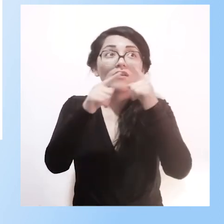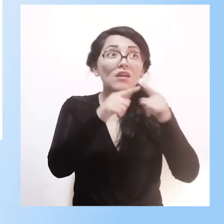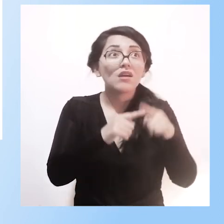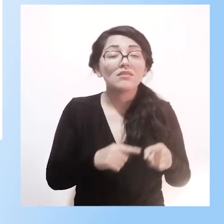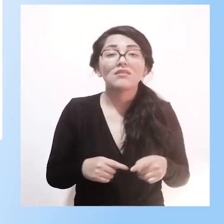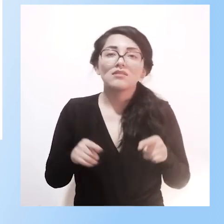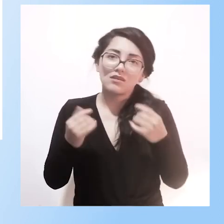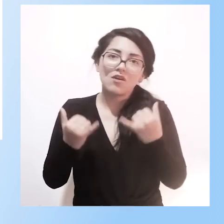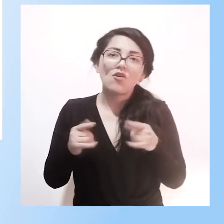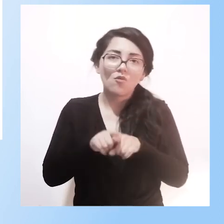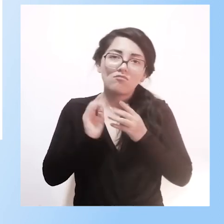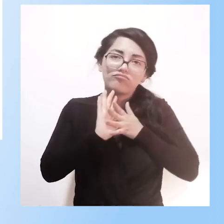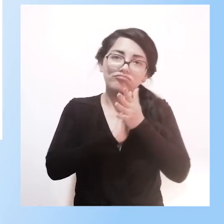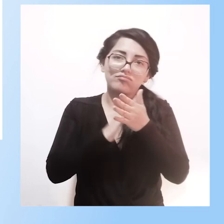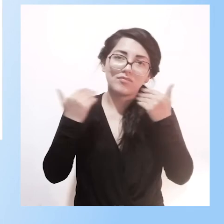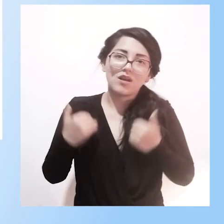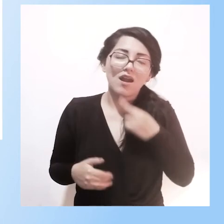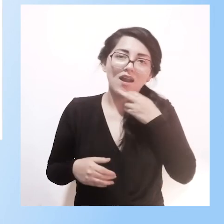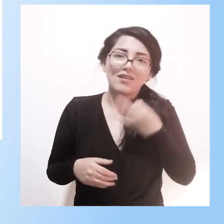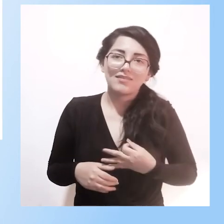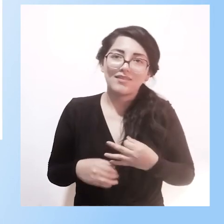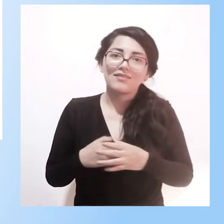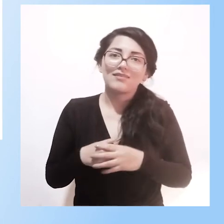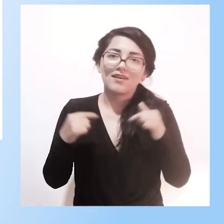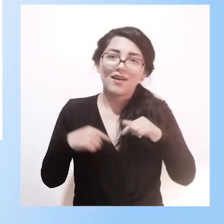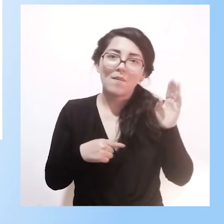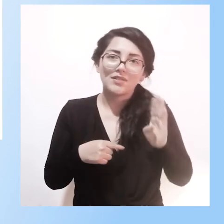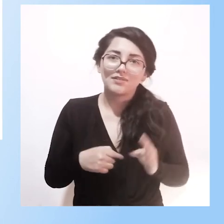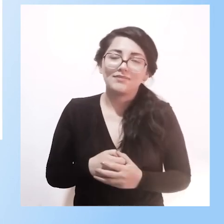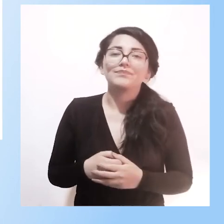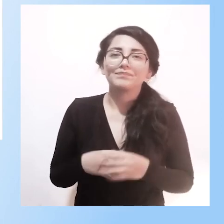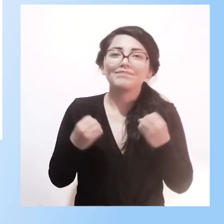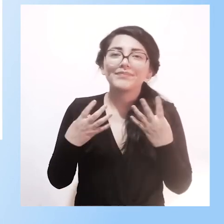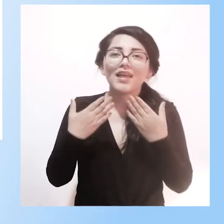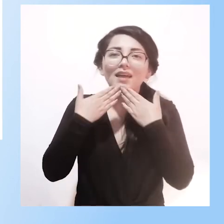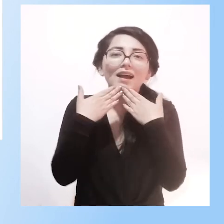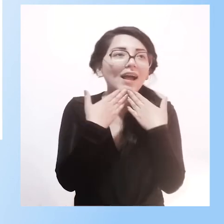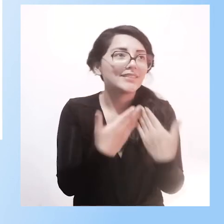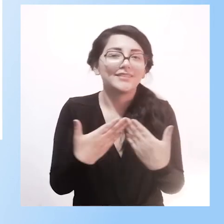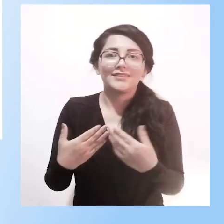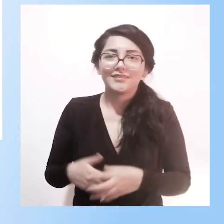realidad como vivimos la cuestión de los alumnos enfermos. Muchísimas gracias.